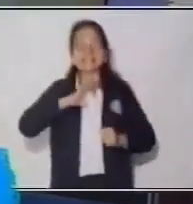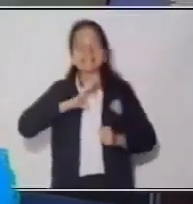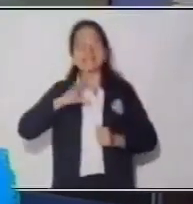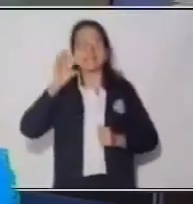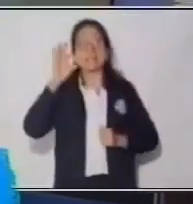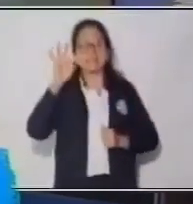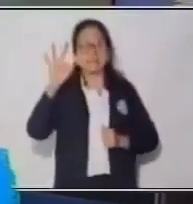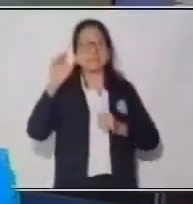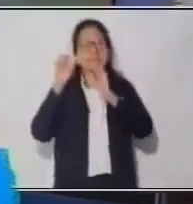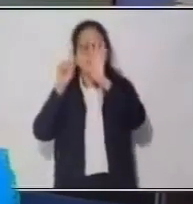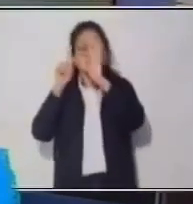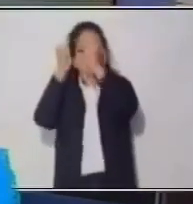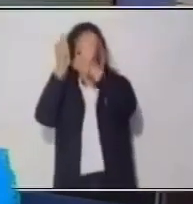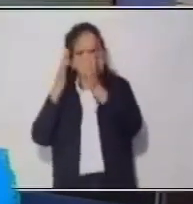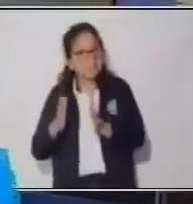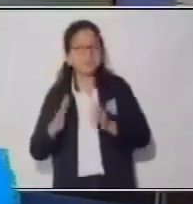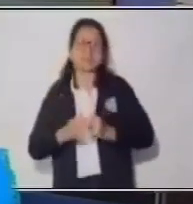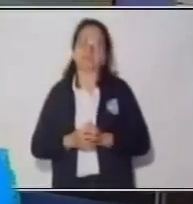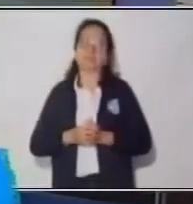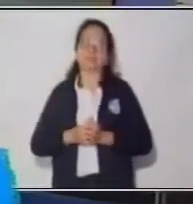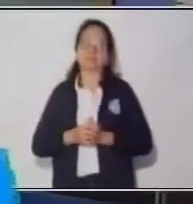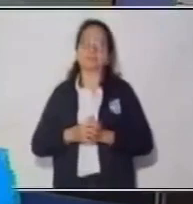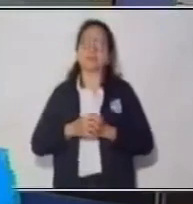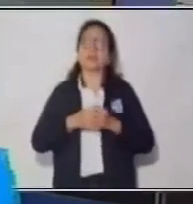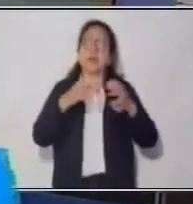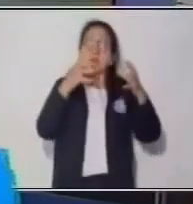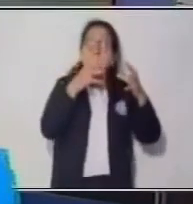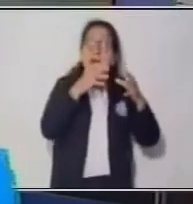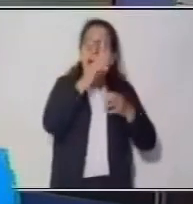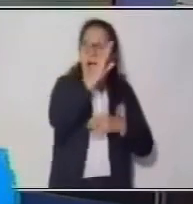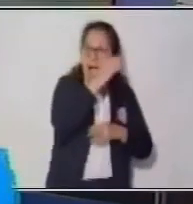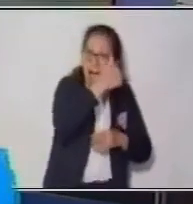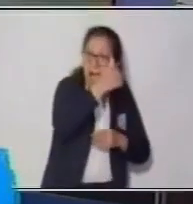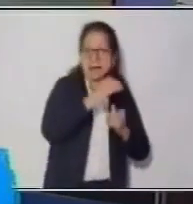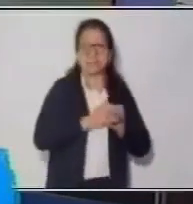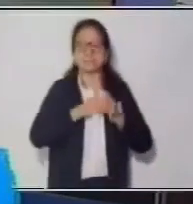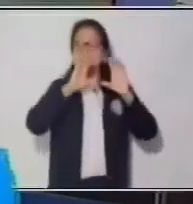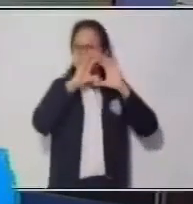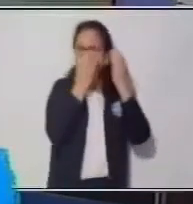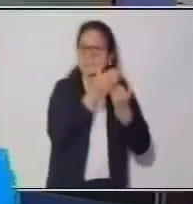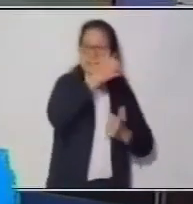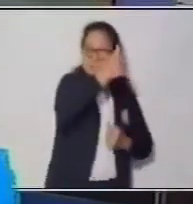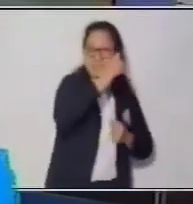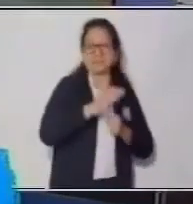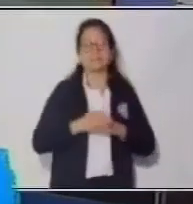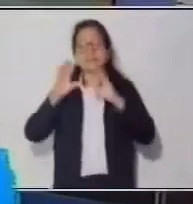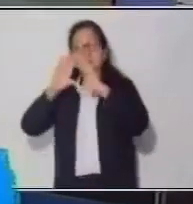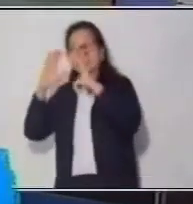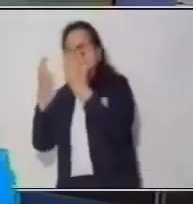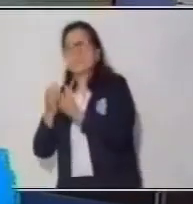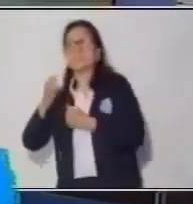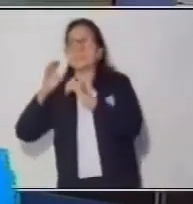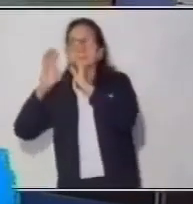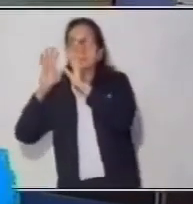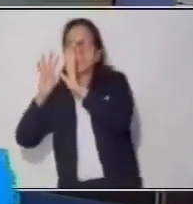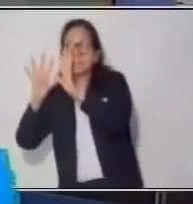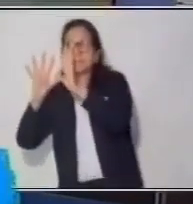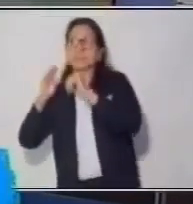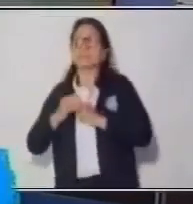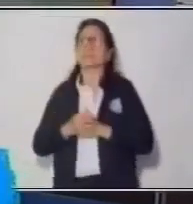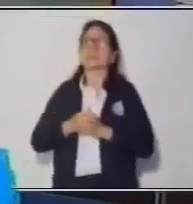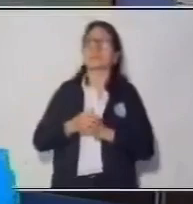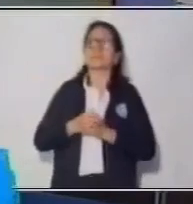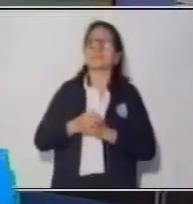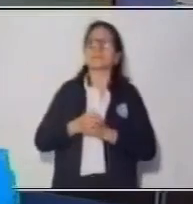alumnos en la sección A y 30 alumnos en la sección B. ¿Qué datos